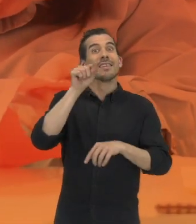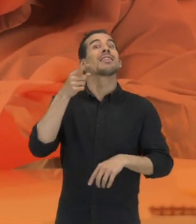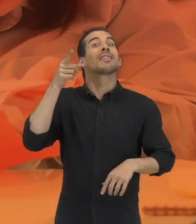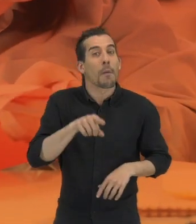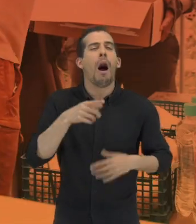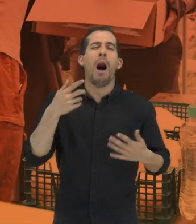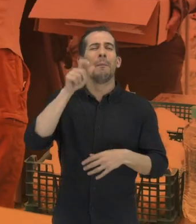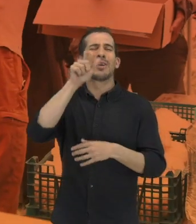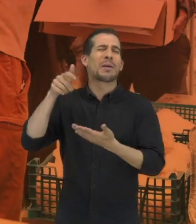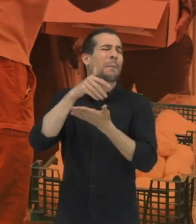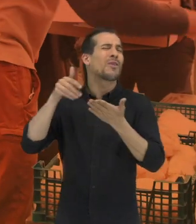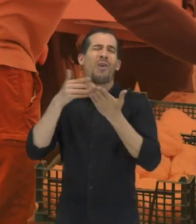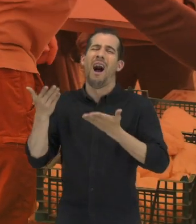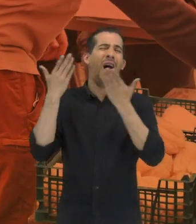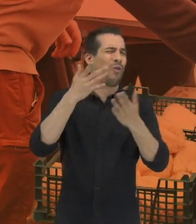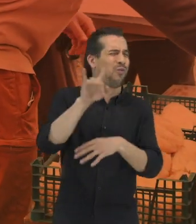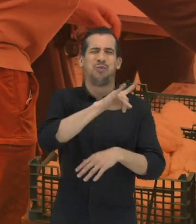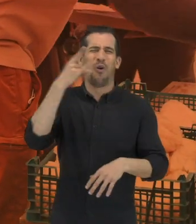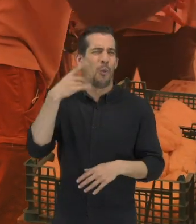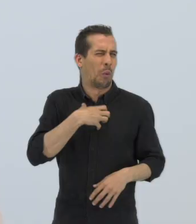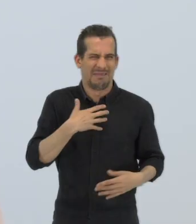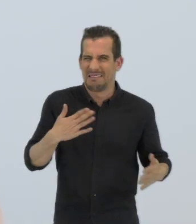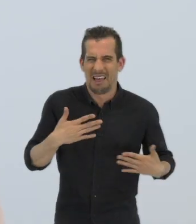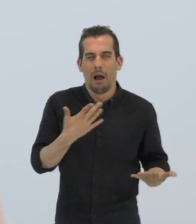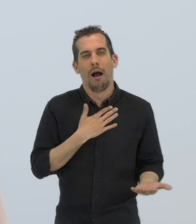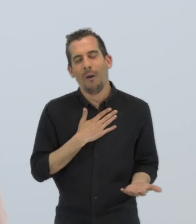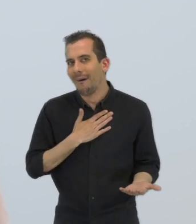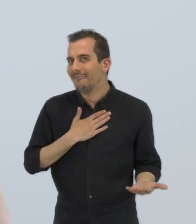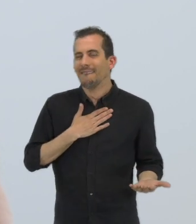casilla 106, ayudarás el doble a millones de personas sin que te cueste nada.